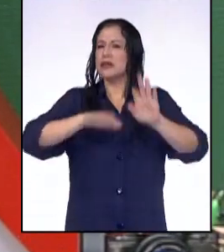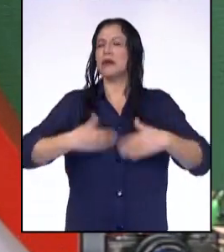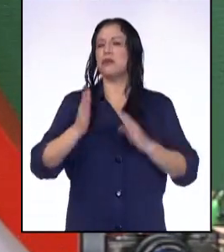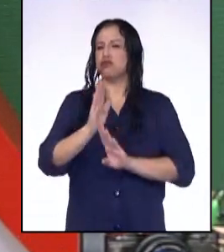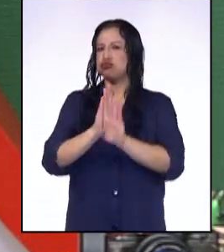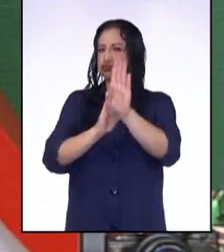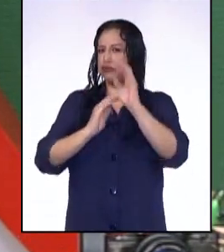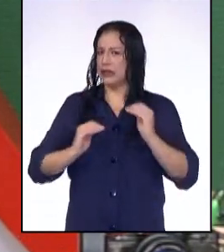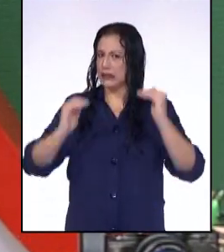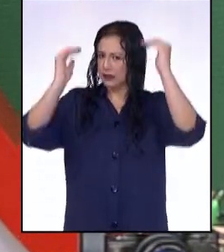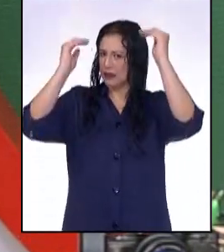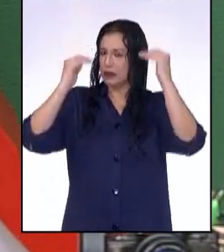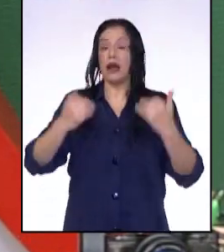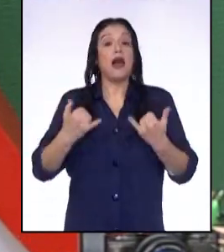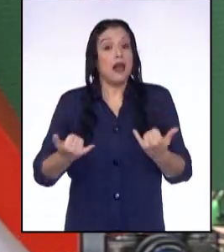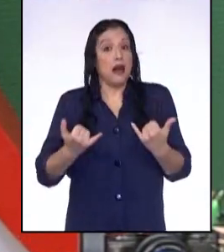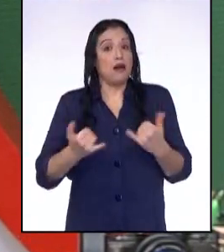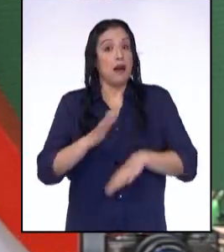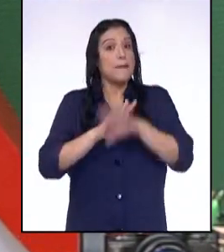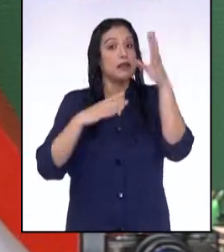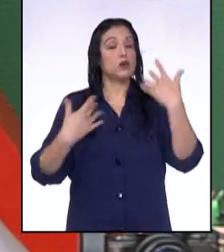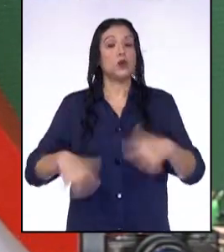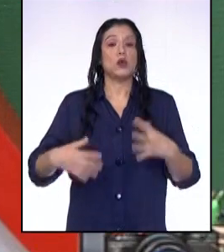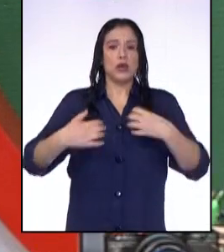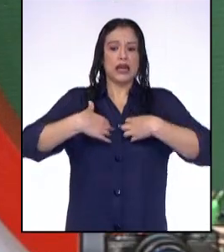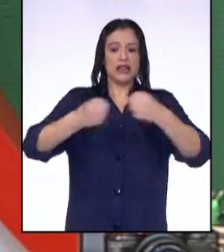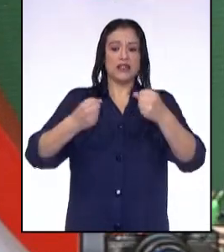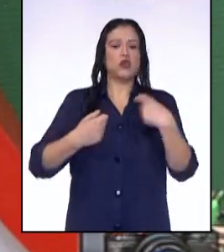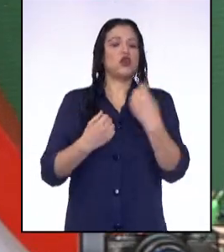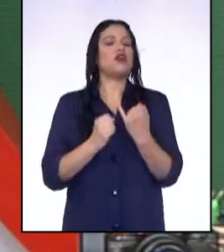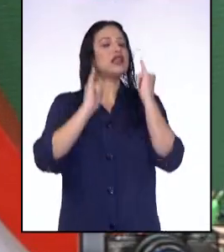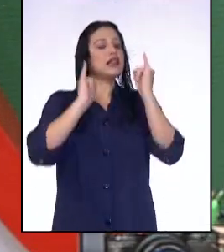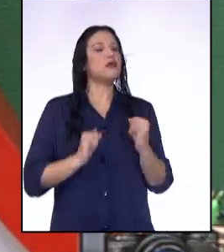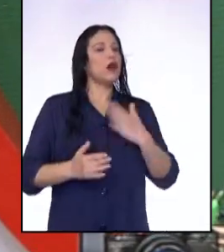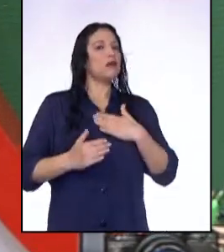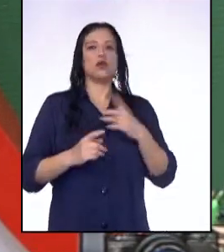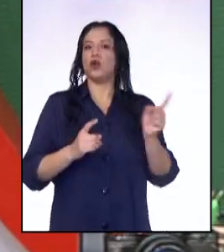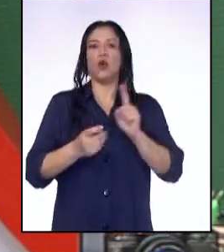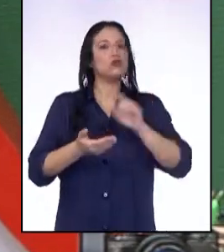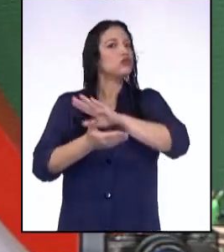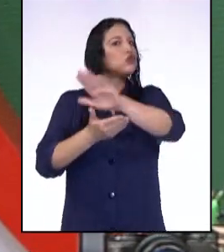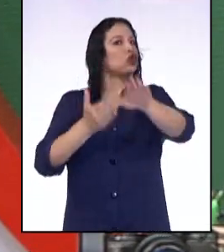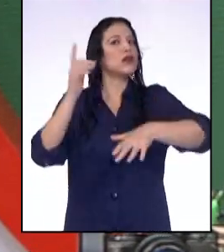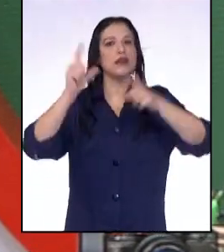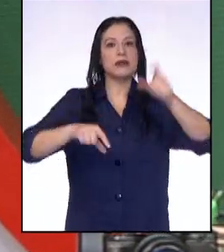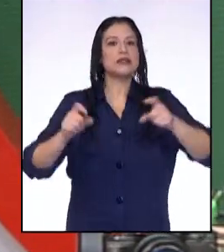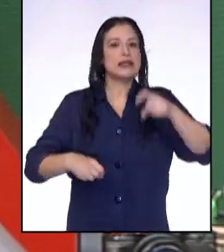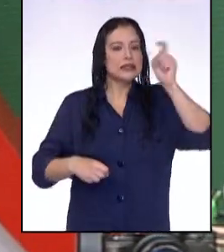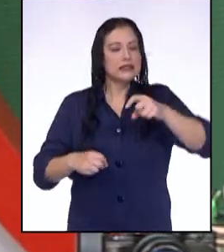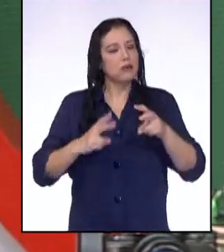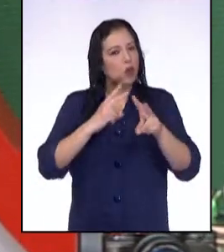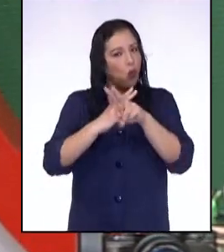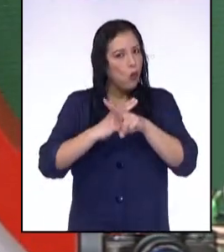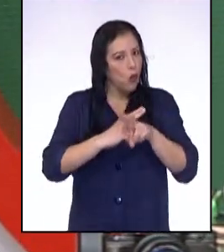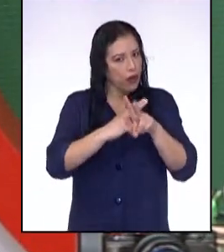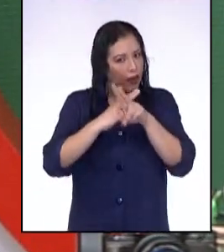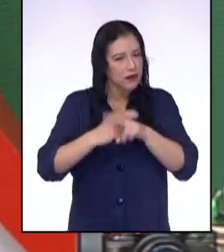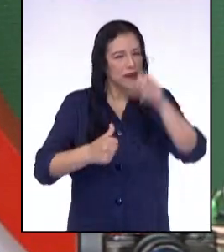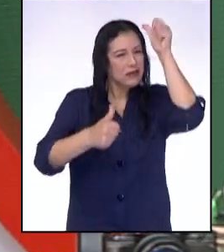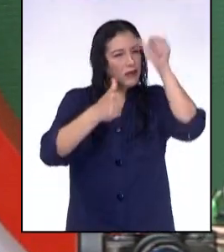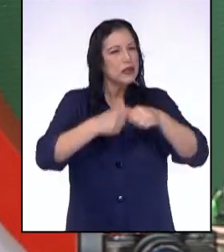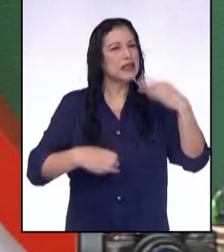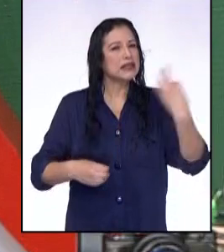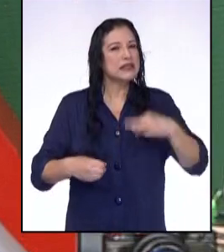y ahora más que nunca, la salud dejó de ser un asunto individual. Todas y todos debemos cuidarnos. Por eso recuerda